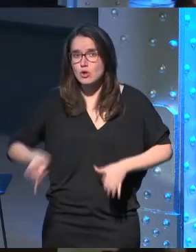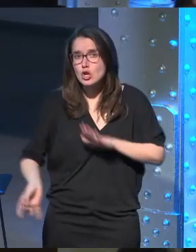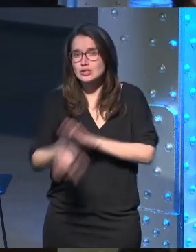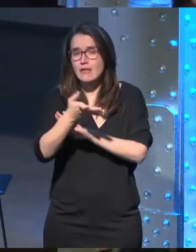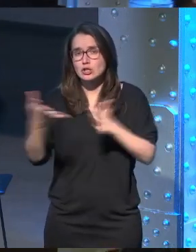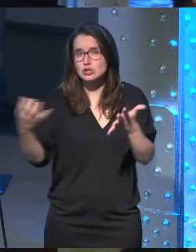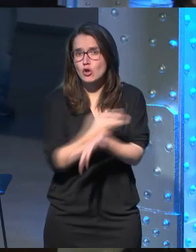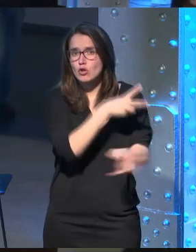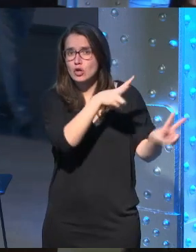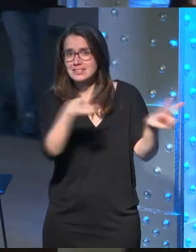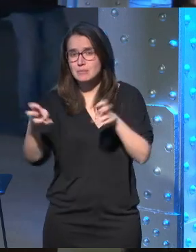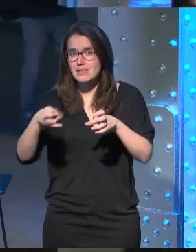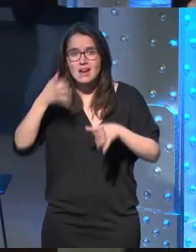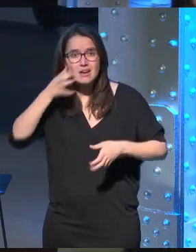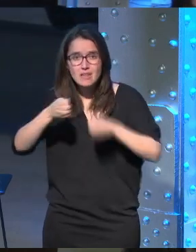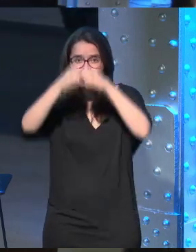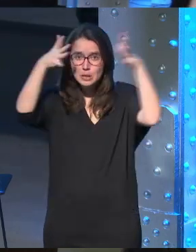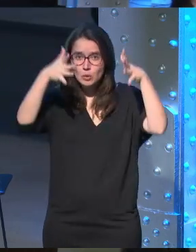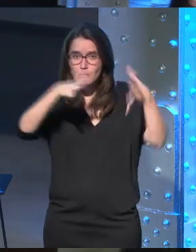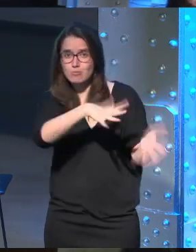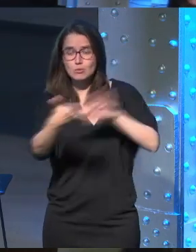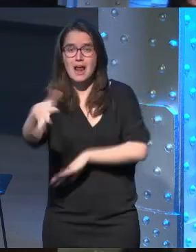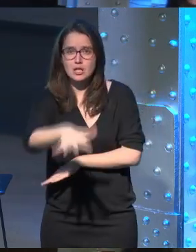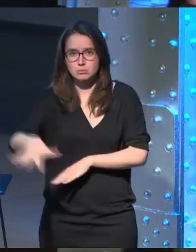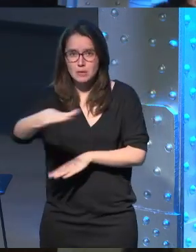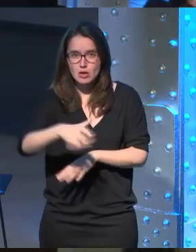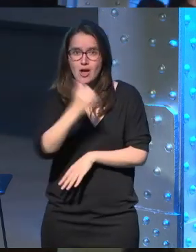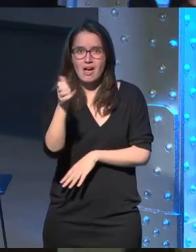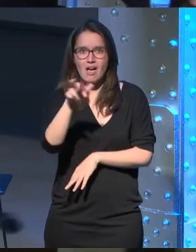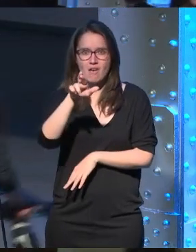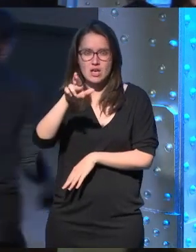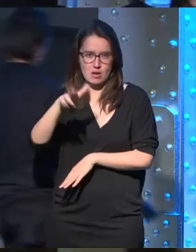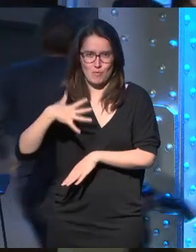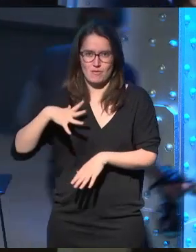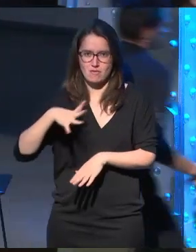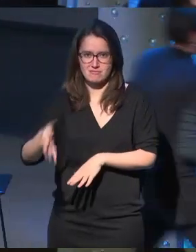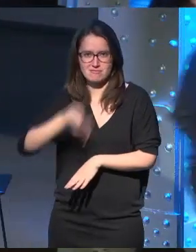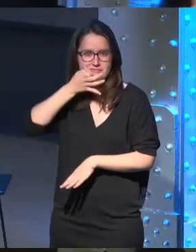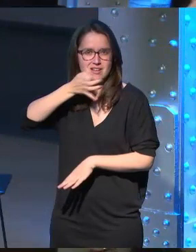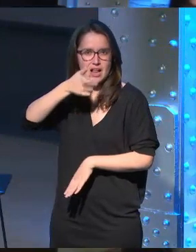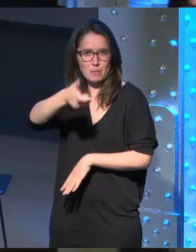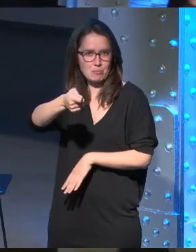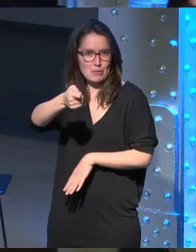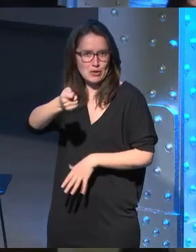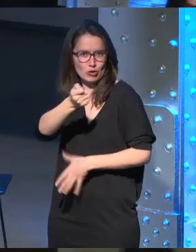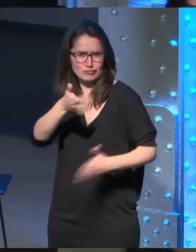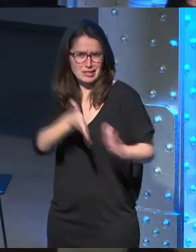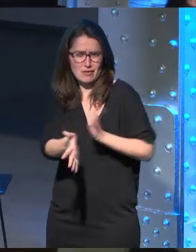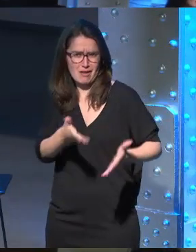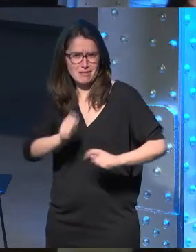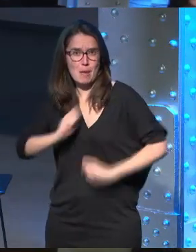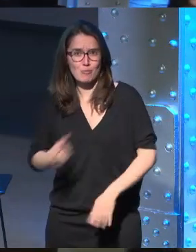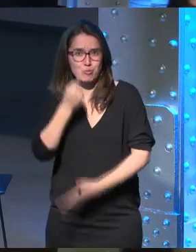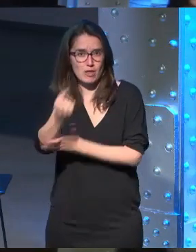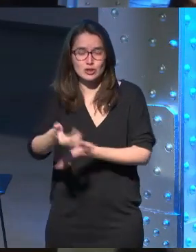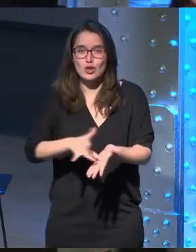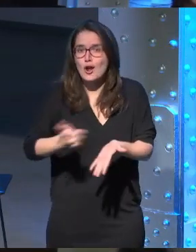en todo esto de la realidad virtual aplicado al espacio así que Javier Escorihuela tienes aquí el mando el poder y tienes la